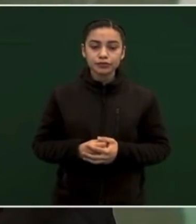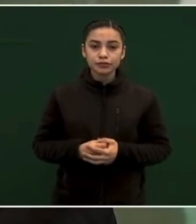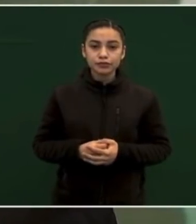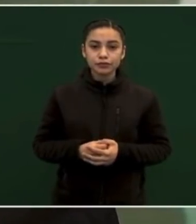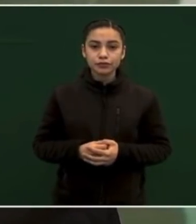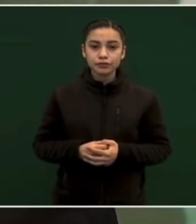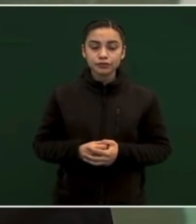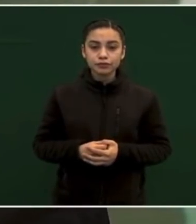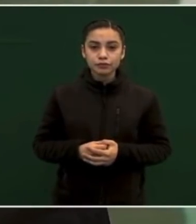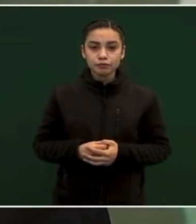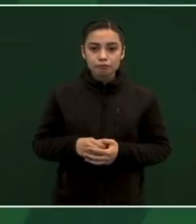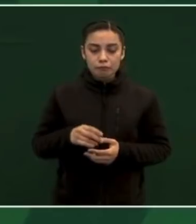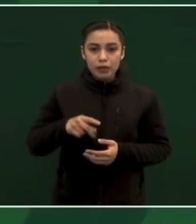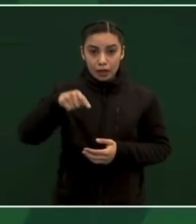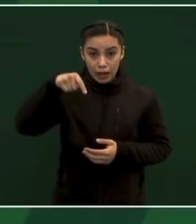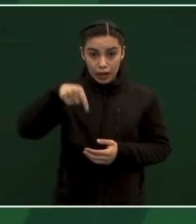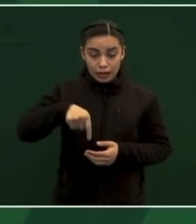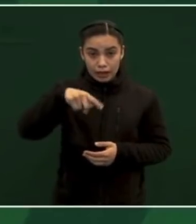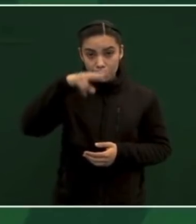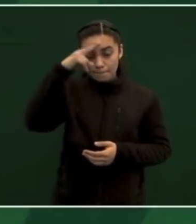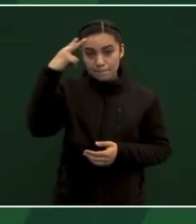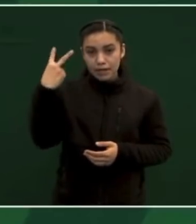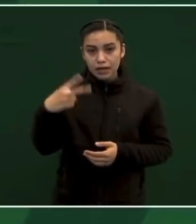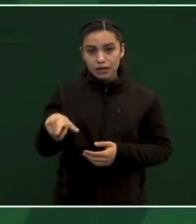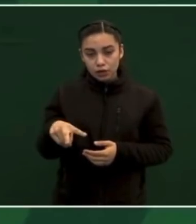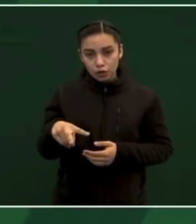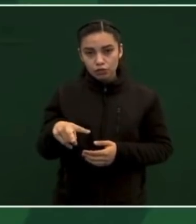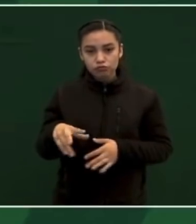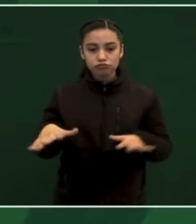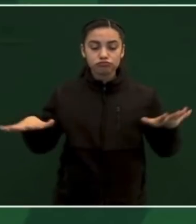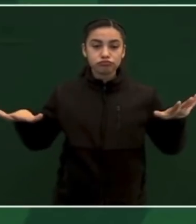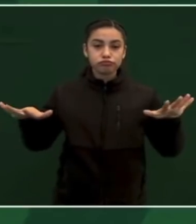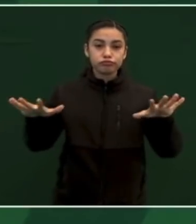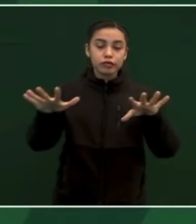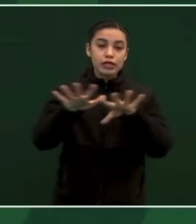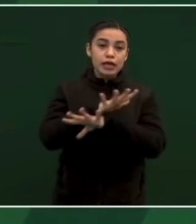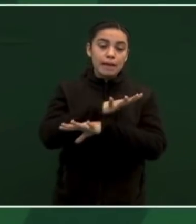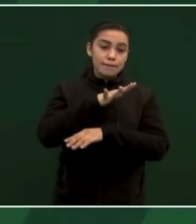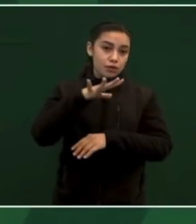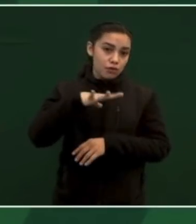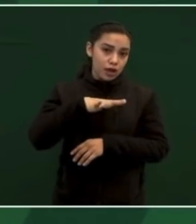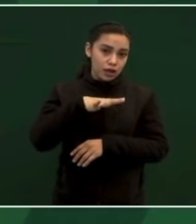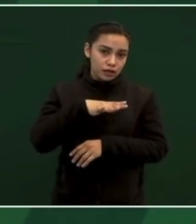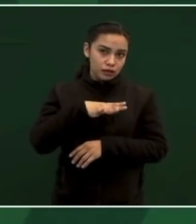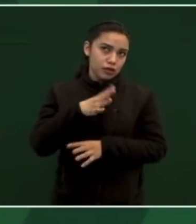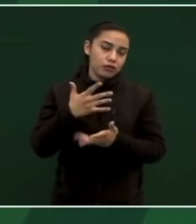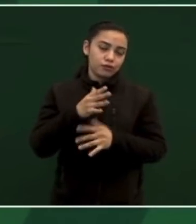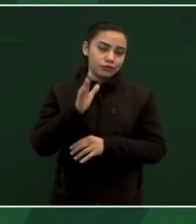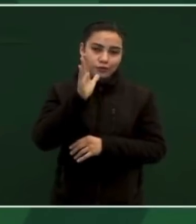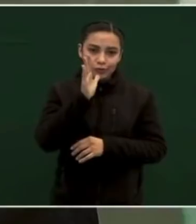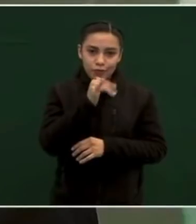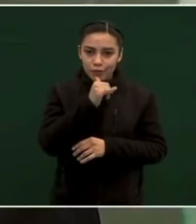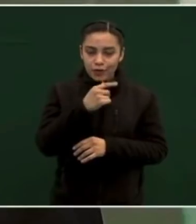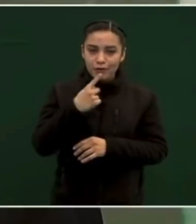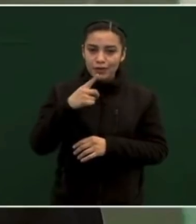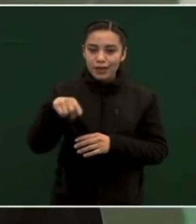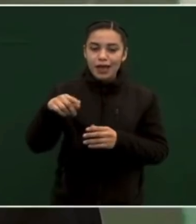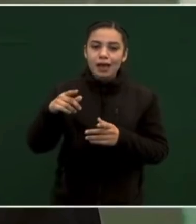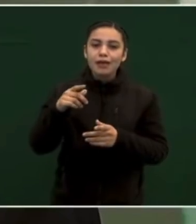Que hubo un cambio en México, ya no les puedo mandar un telegrama porque ya eso